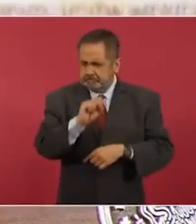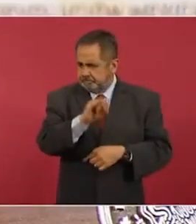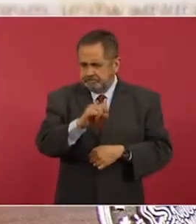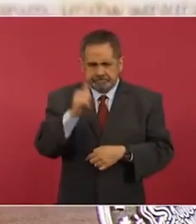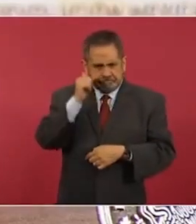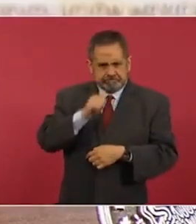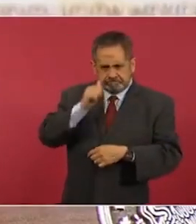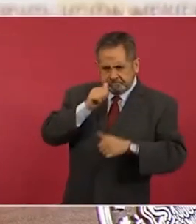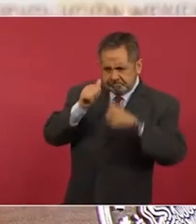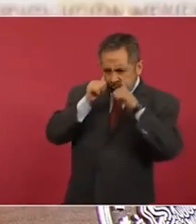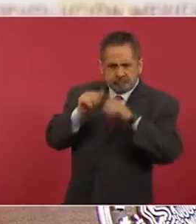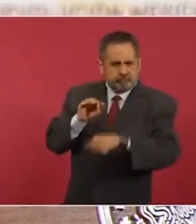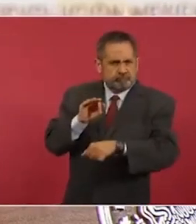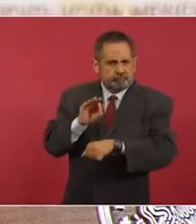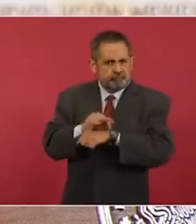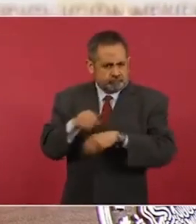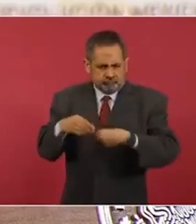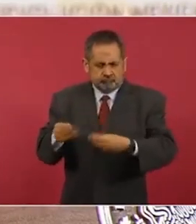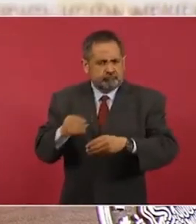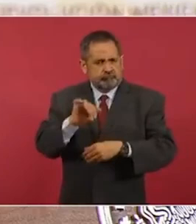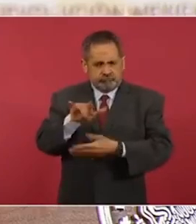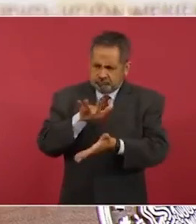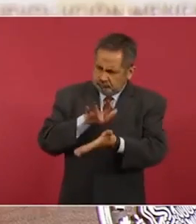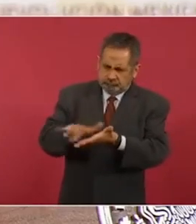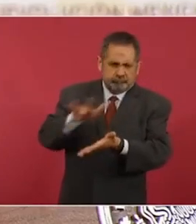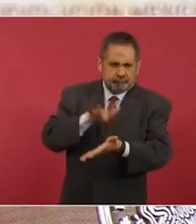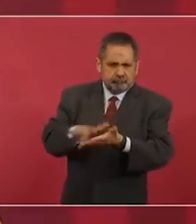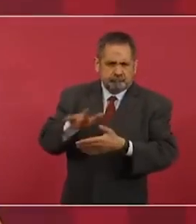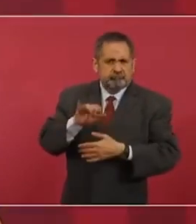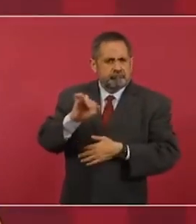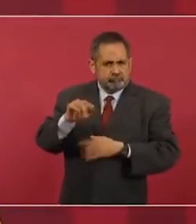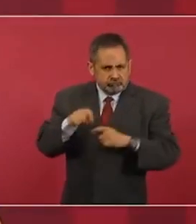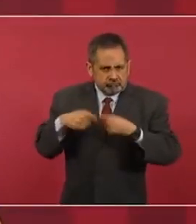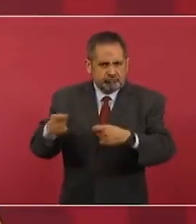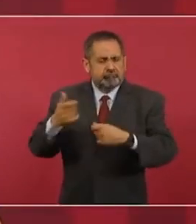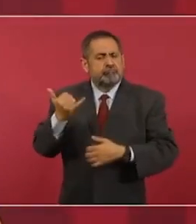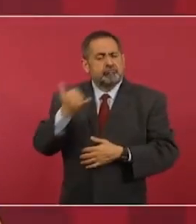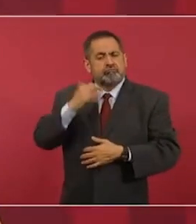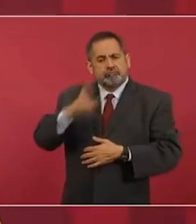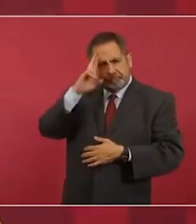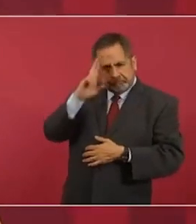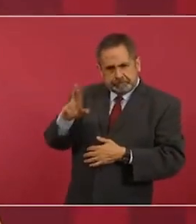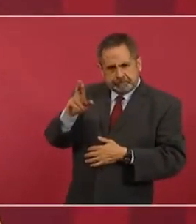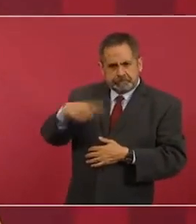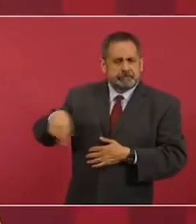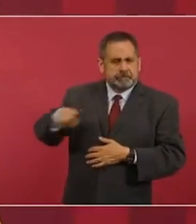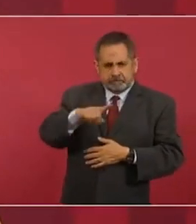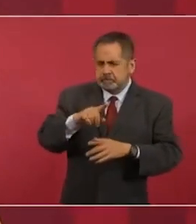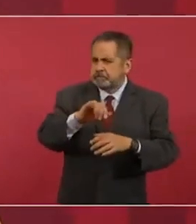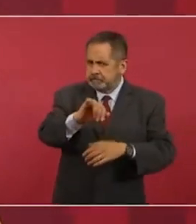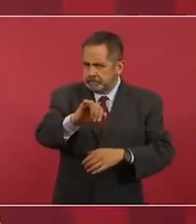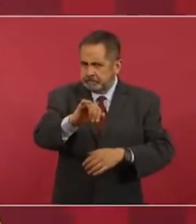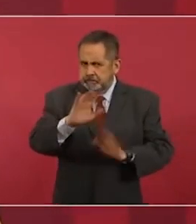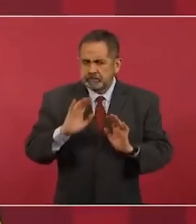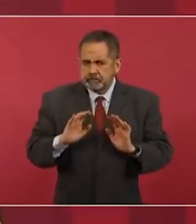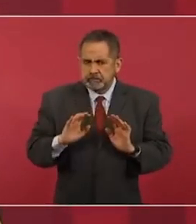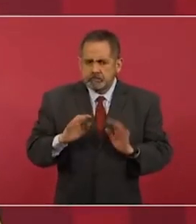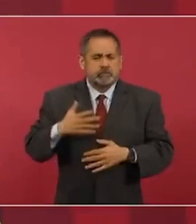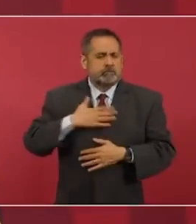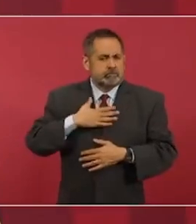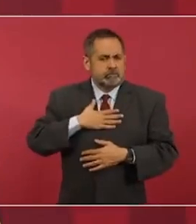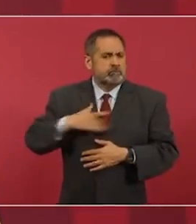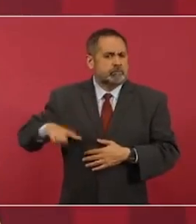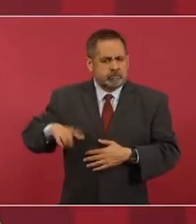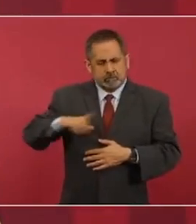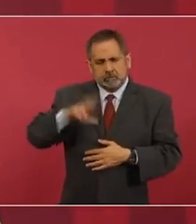apoyo y respeto del gobierno